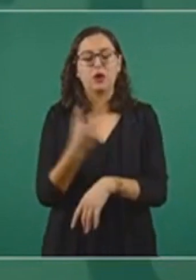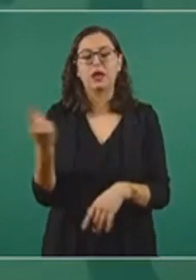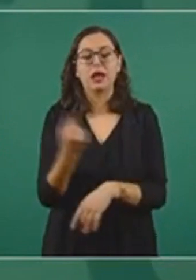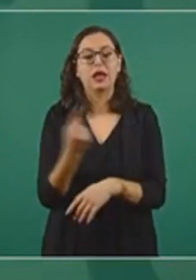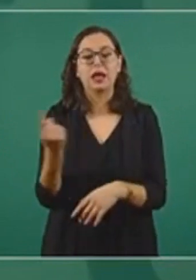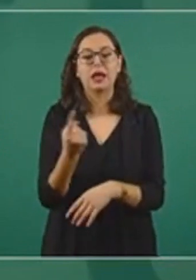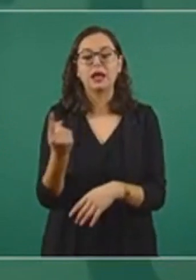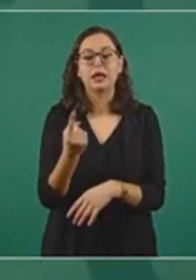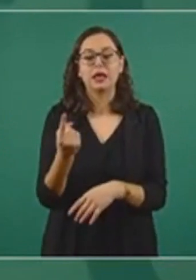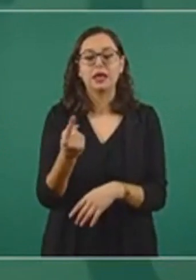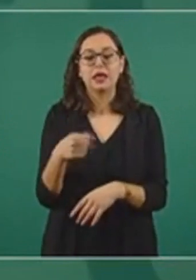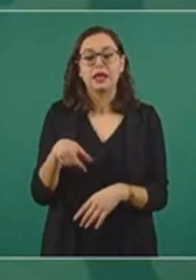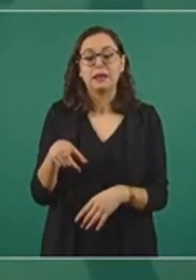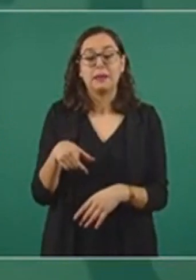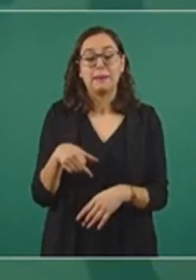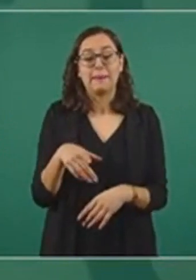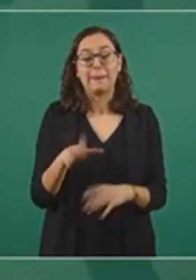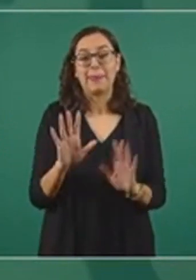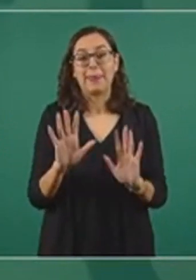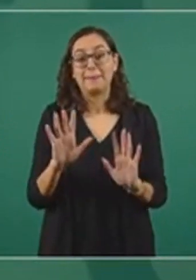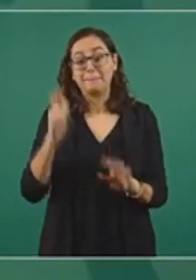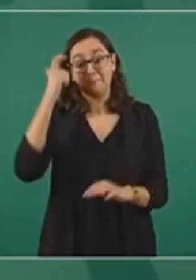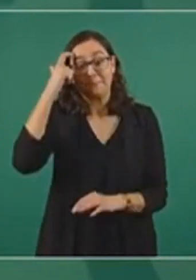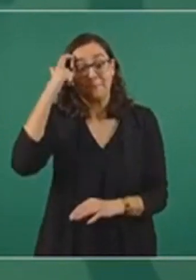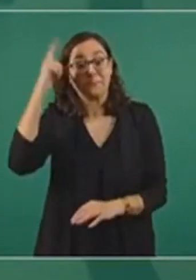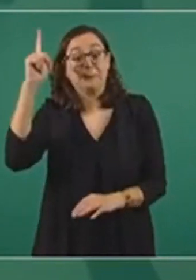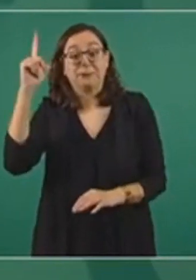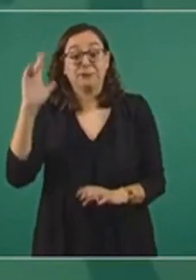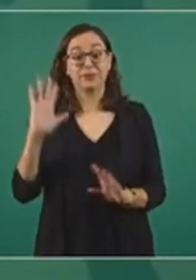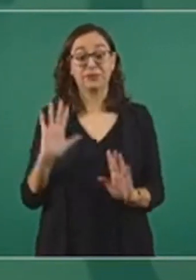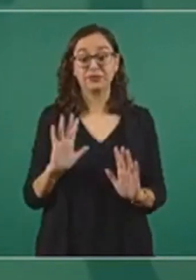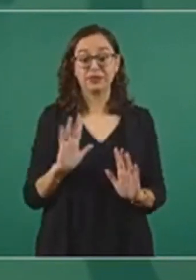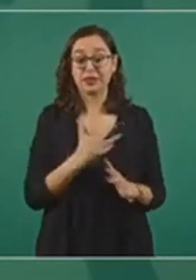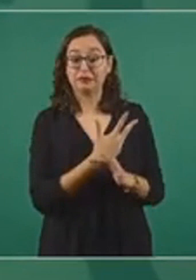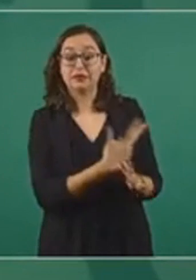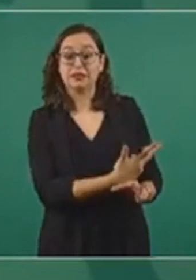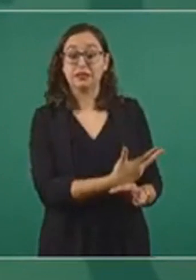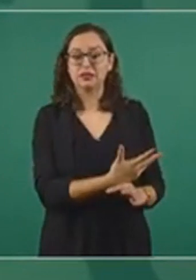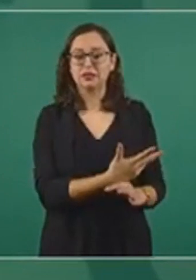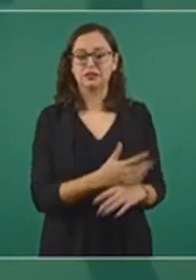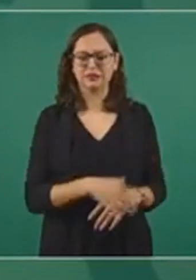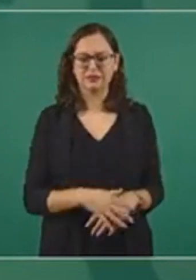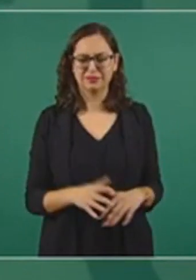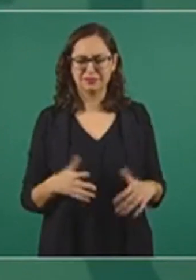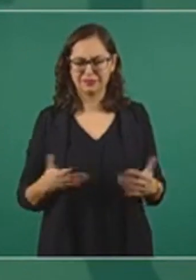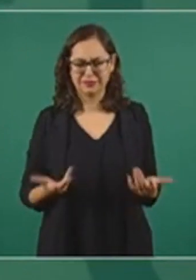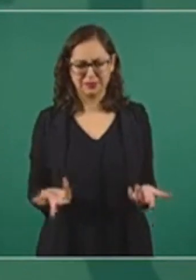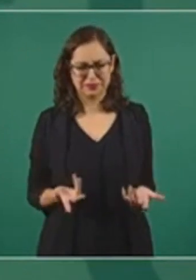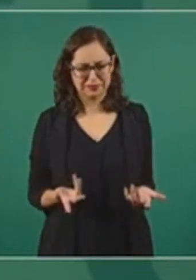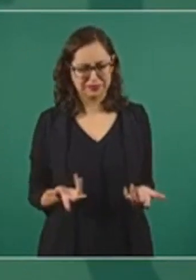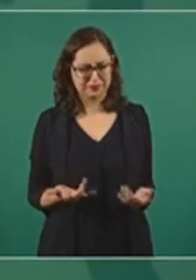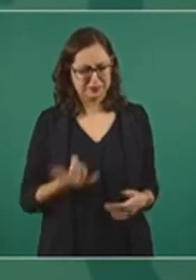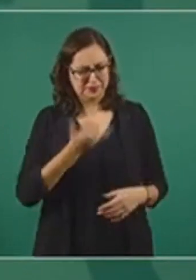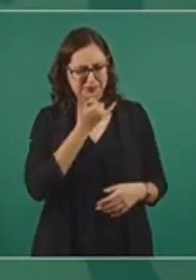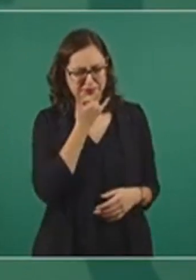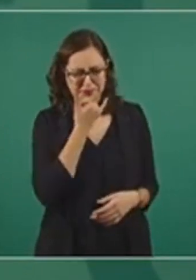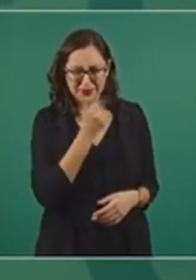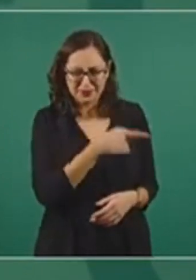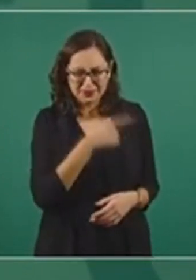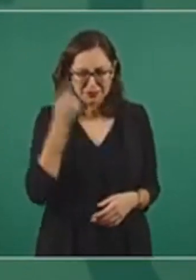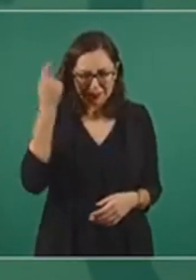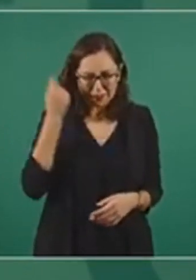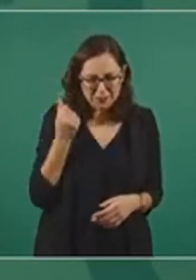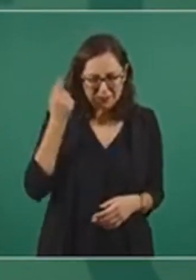No es así de que si son trabajadores y más si son pensionados, si hay gente mayor, pues